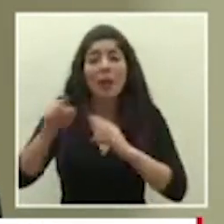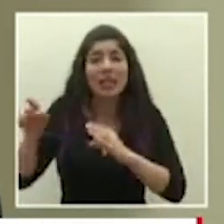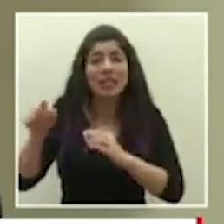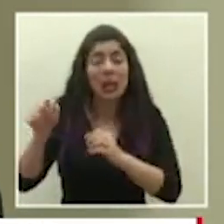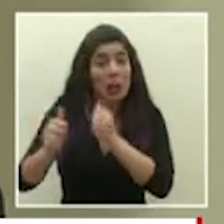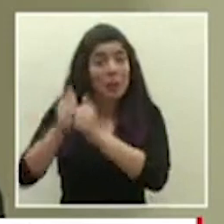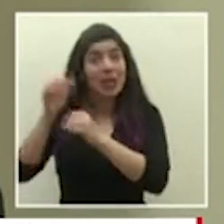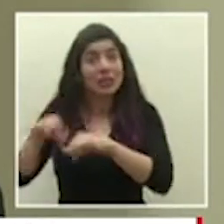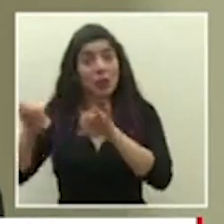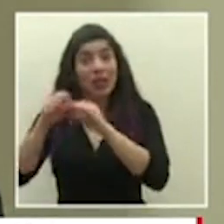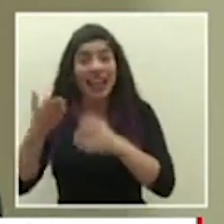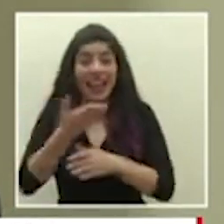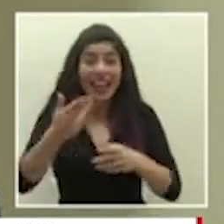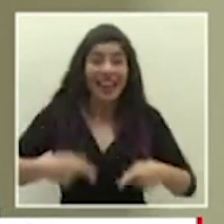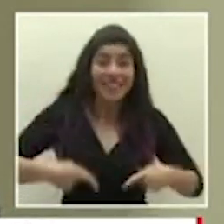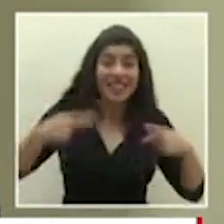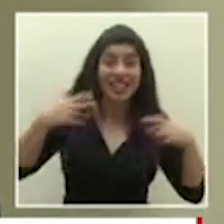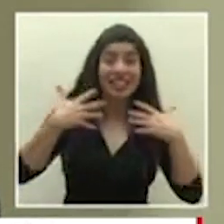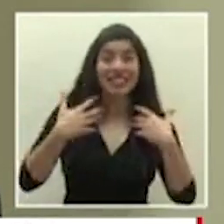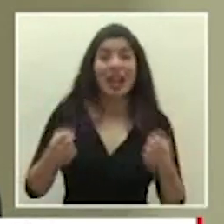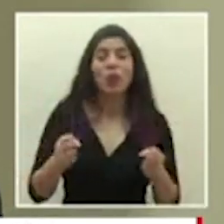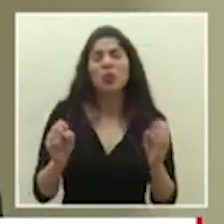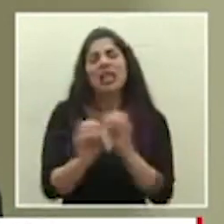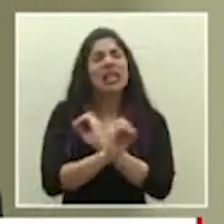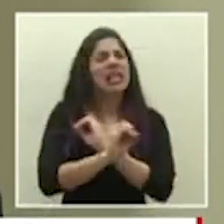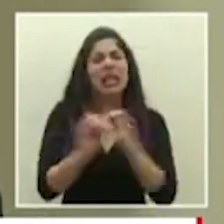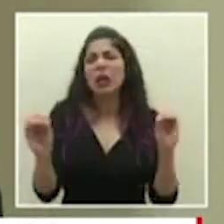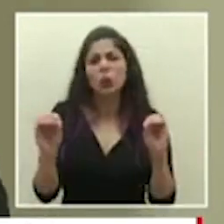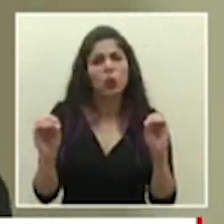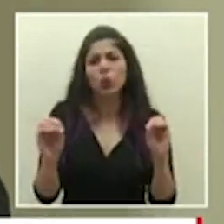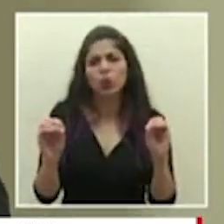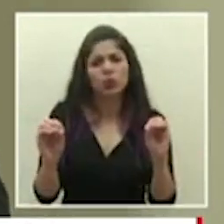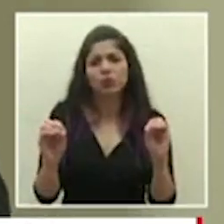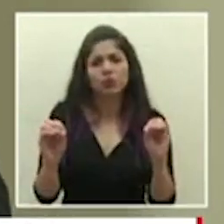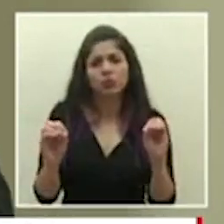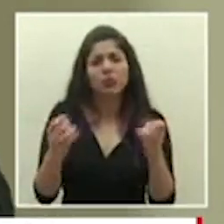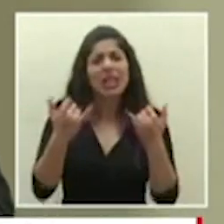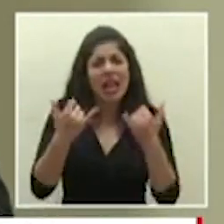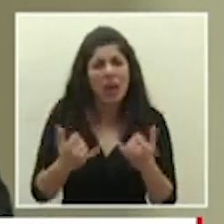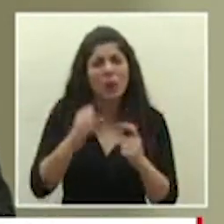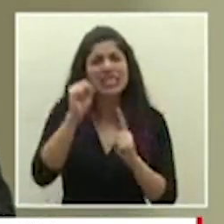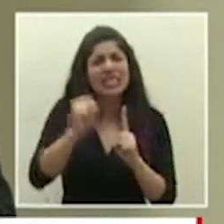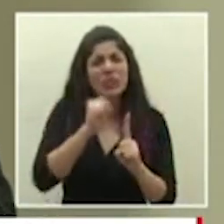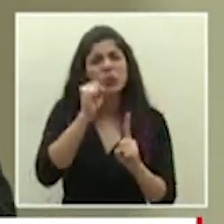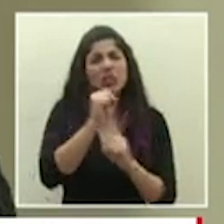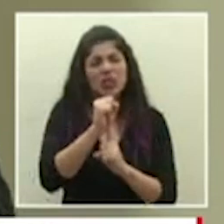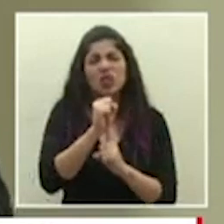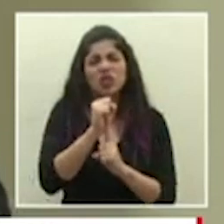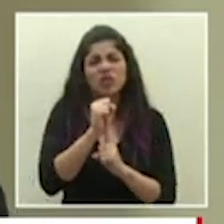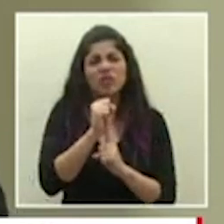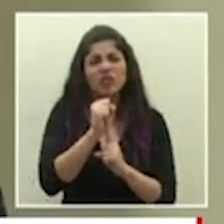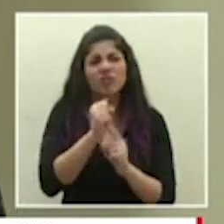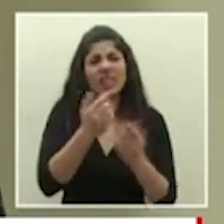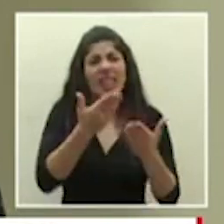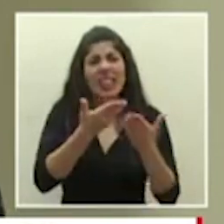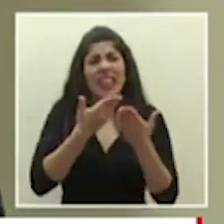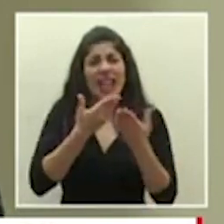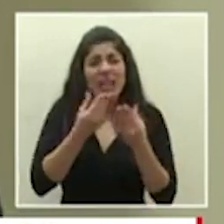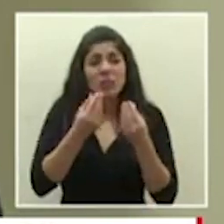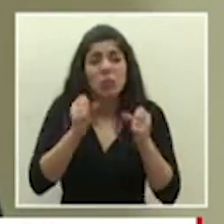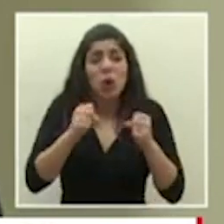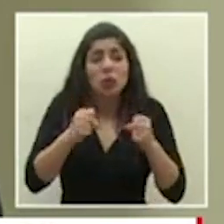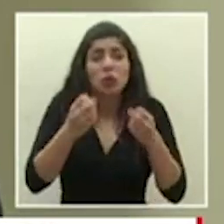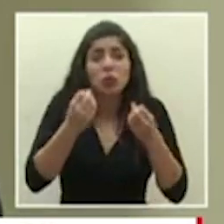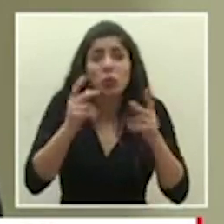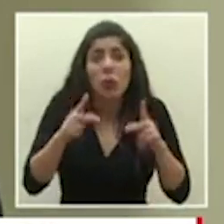encima de la vida y la salud estamos en medio de una situación que nos pone al filo de que muchas personas